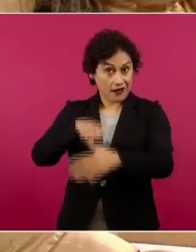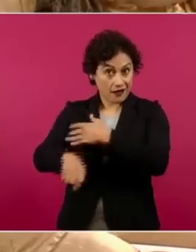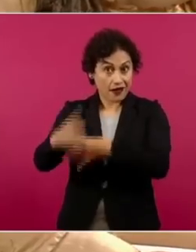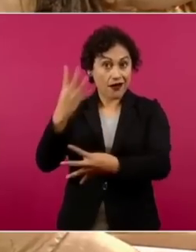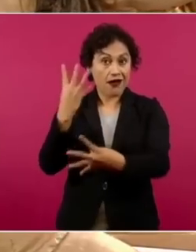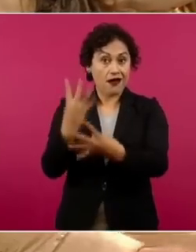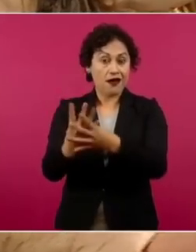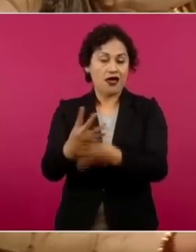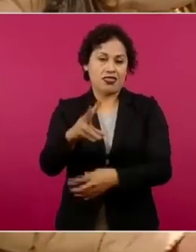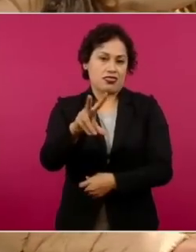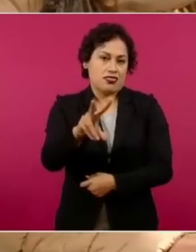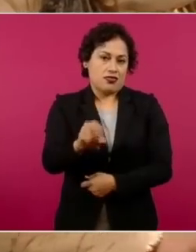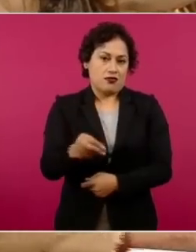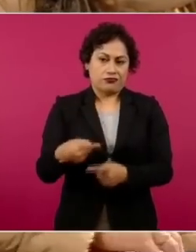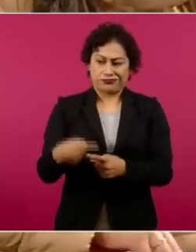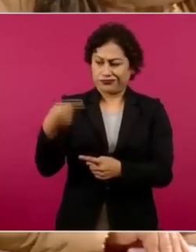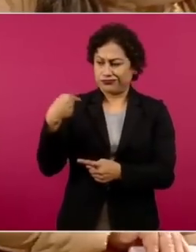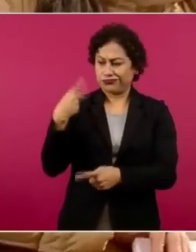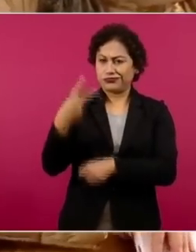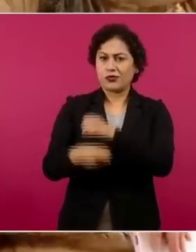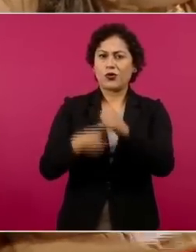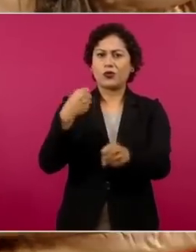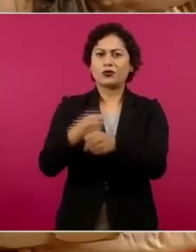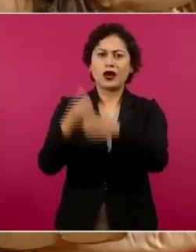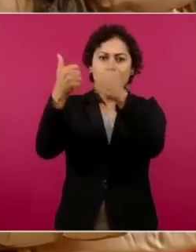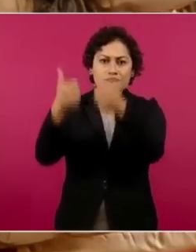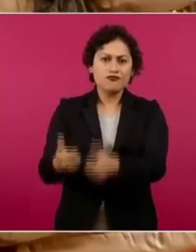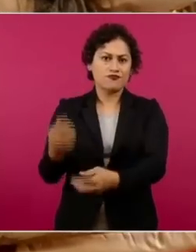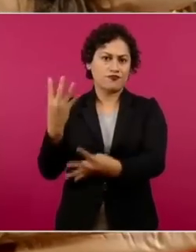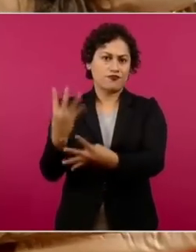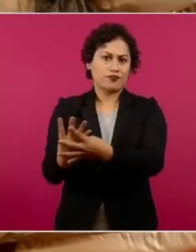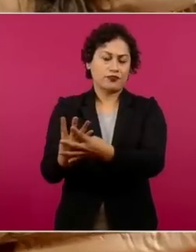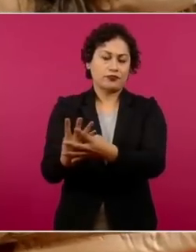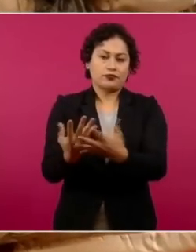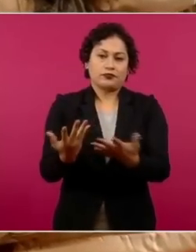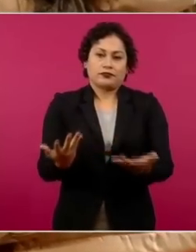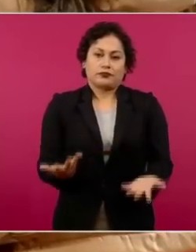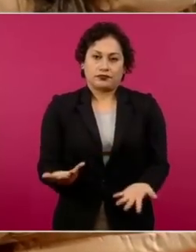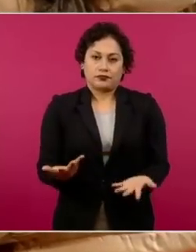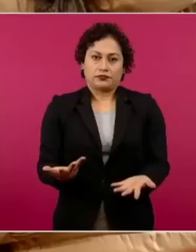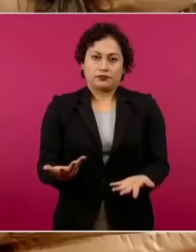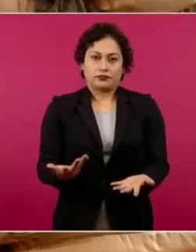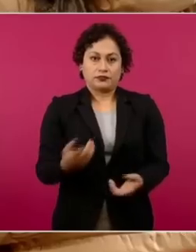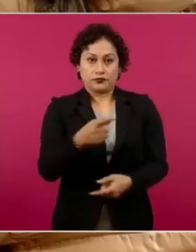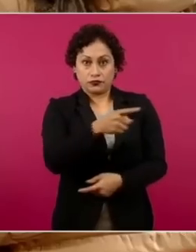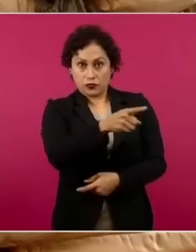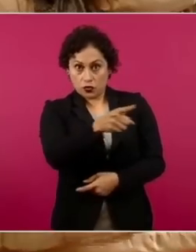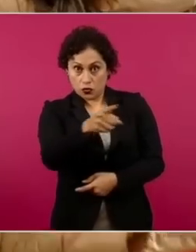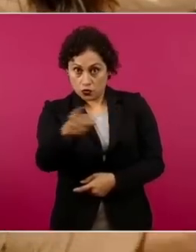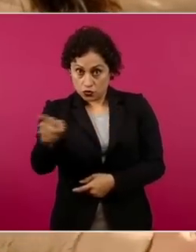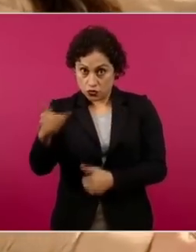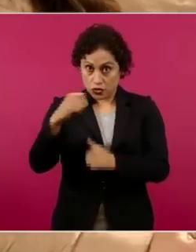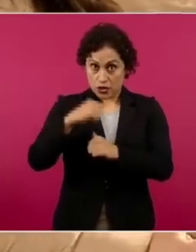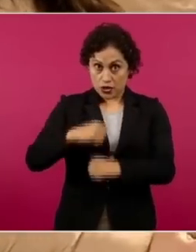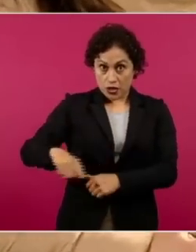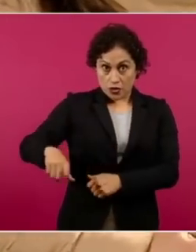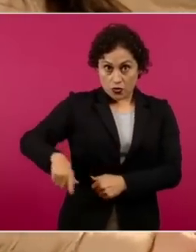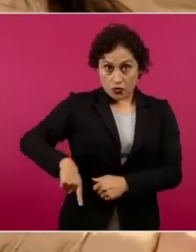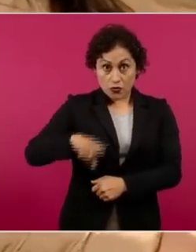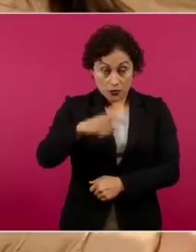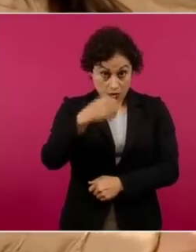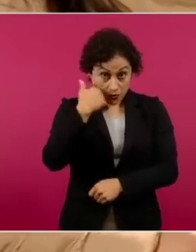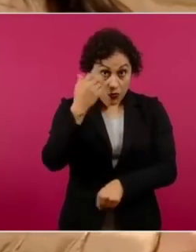menos llevar dos años presa. Y si hubiera voluntad por parte de ustedes, ella podría salir